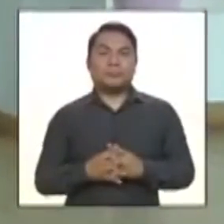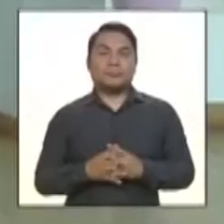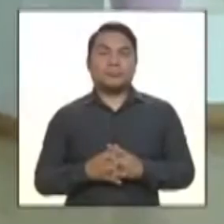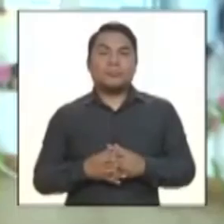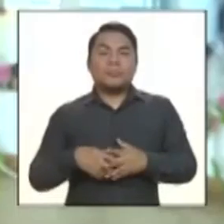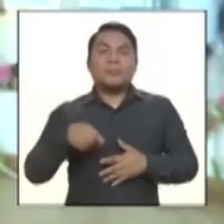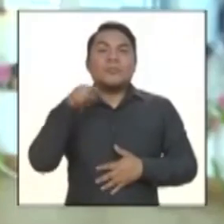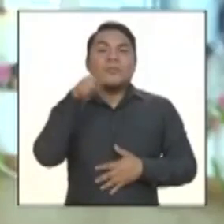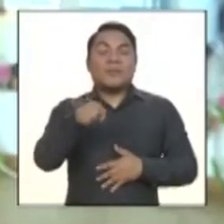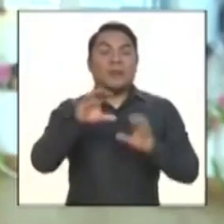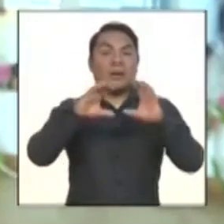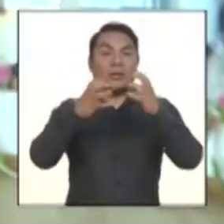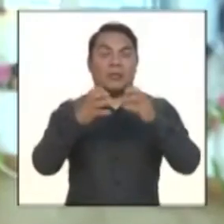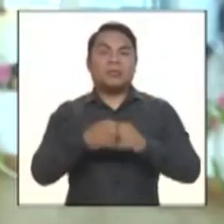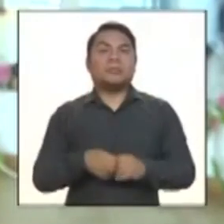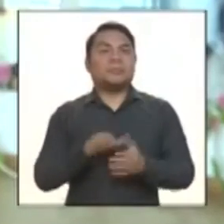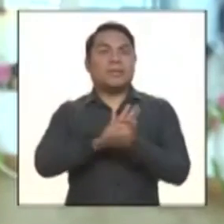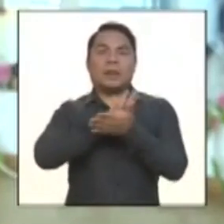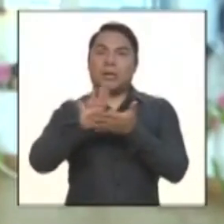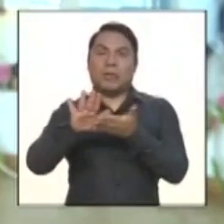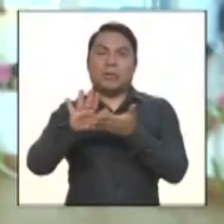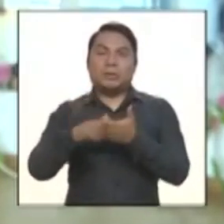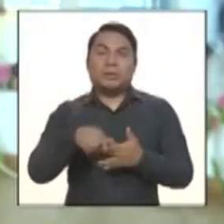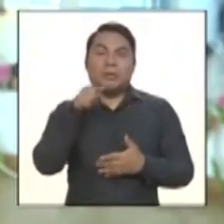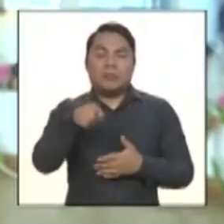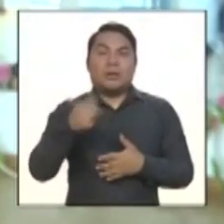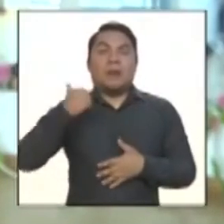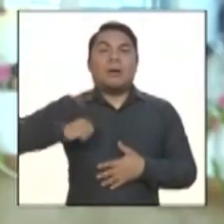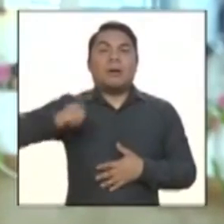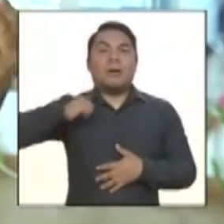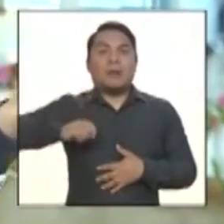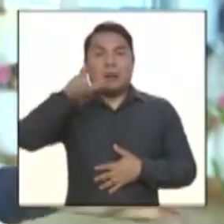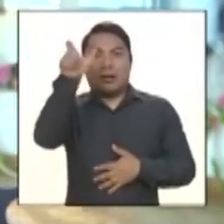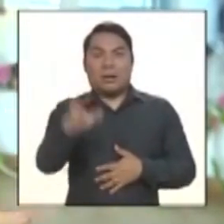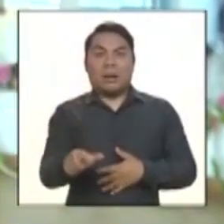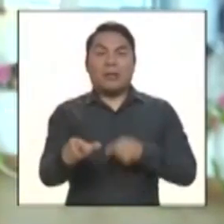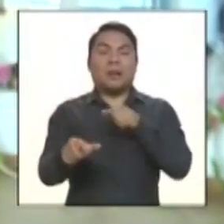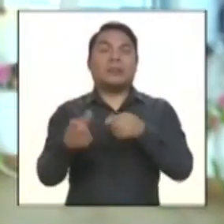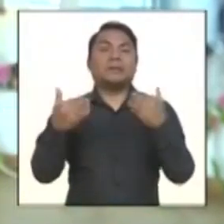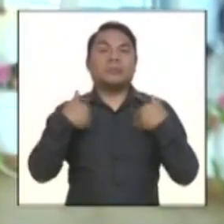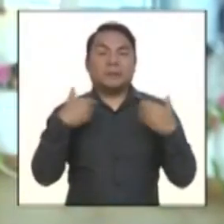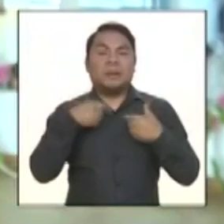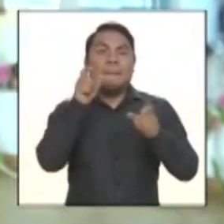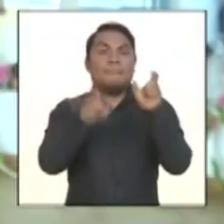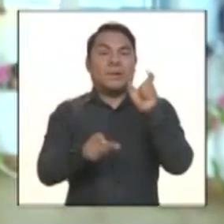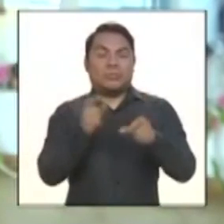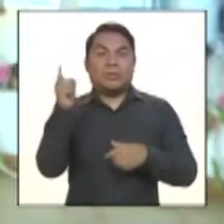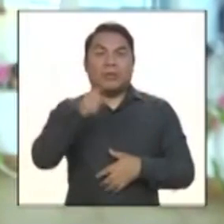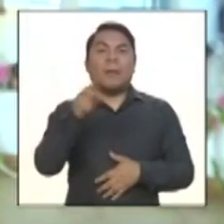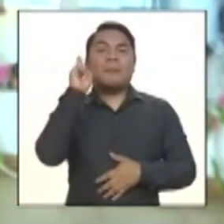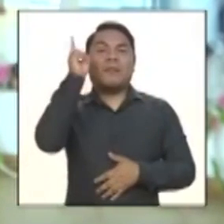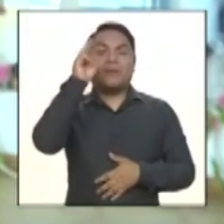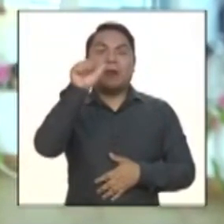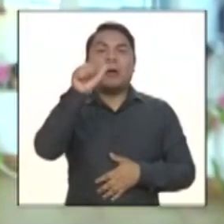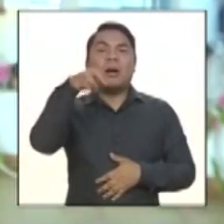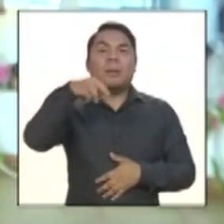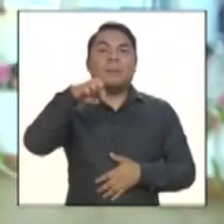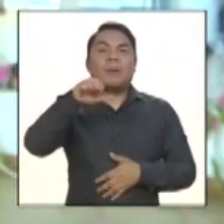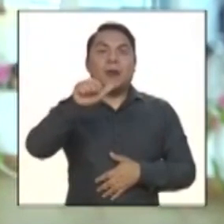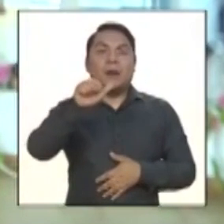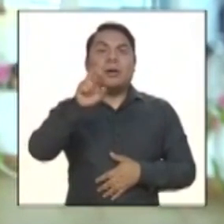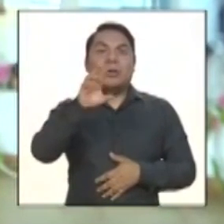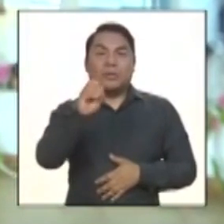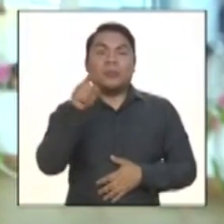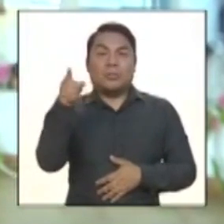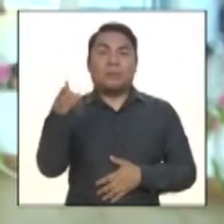Las clases son totalmente gratuitas. El alcalde tiene el personal, que es la profesora Amparo. pueden